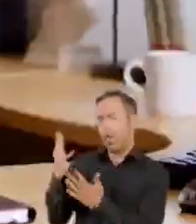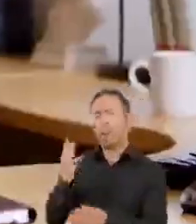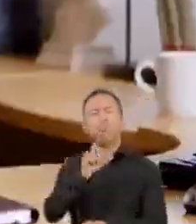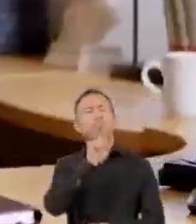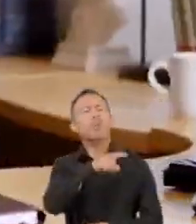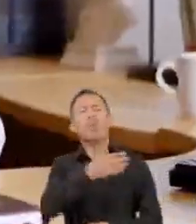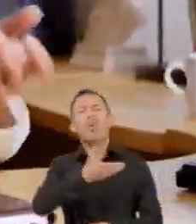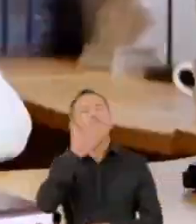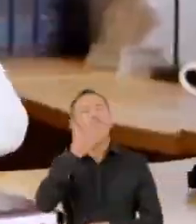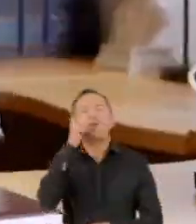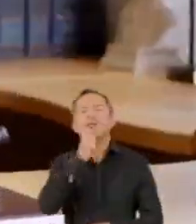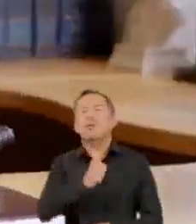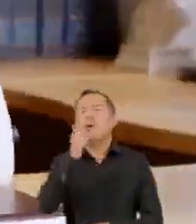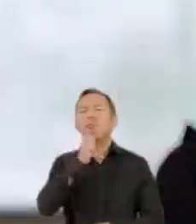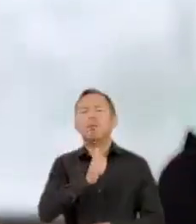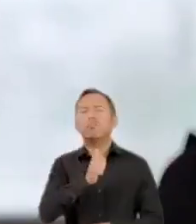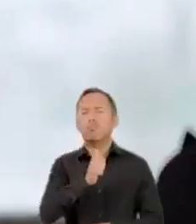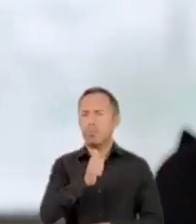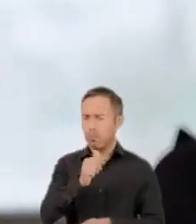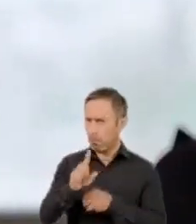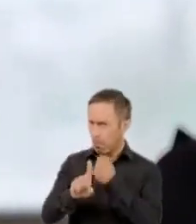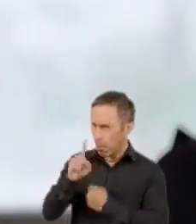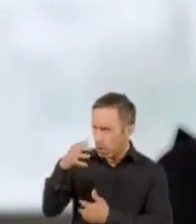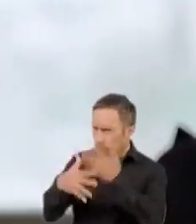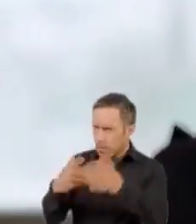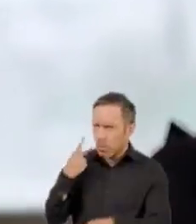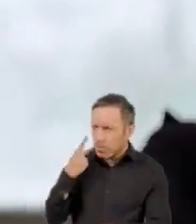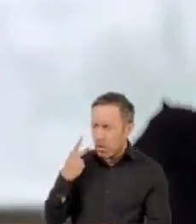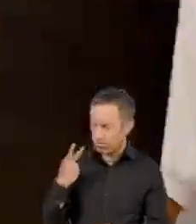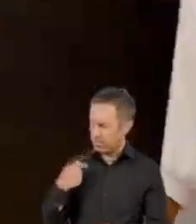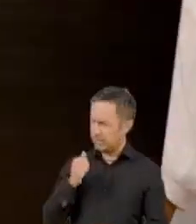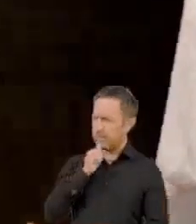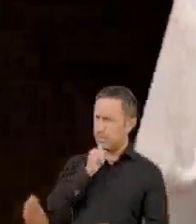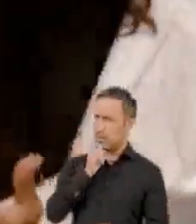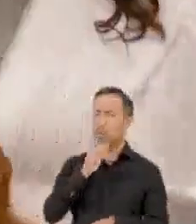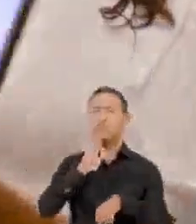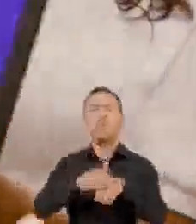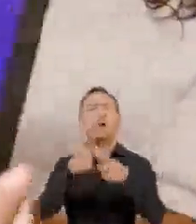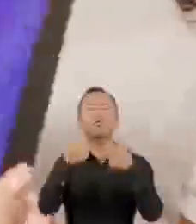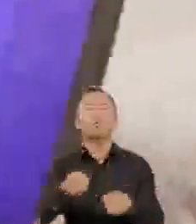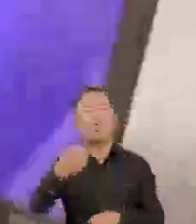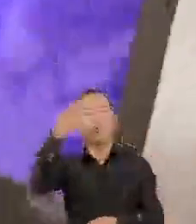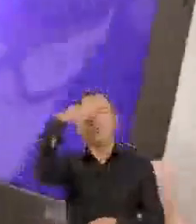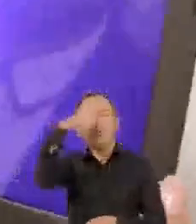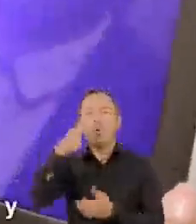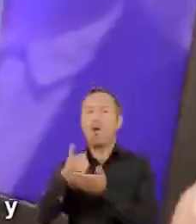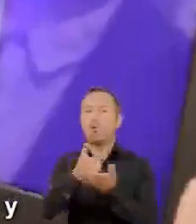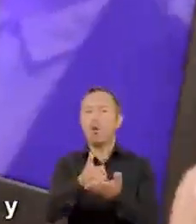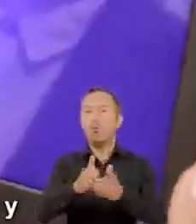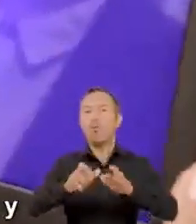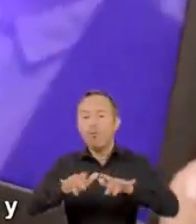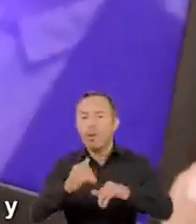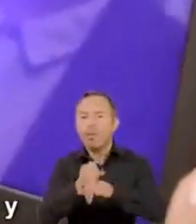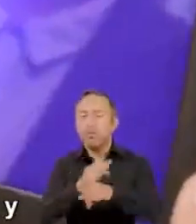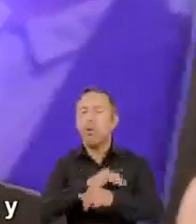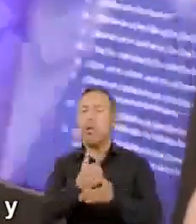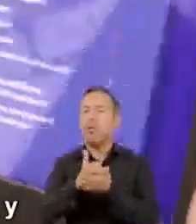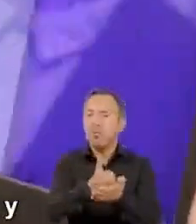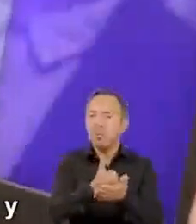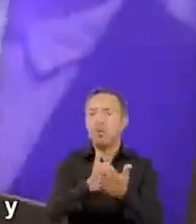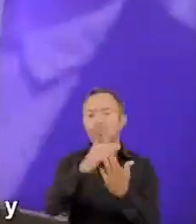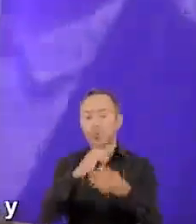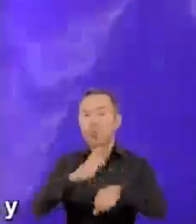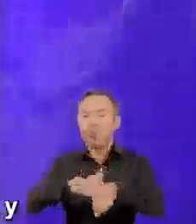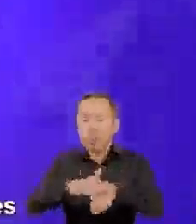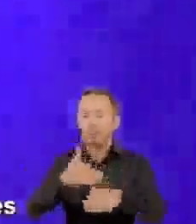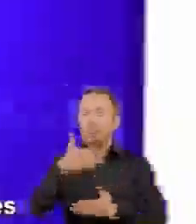estas cosas pasan desde siempre violencia política no sé mejor que te guíen quienes saben consulta la guía para la prevención